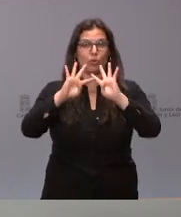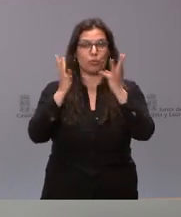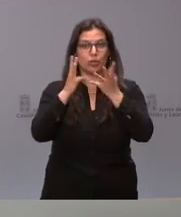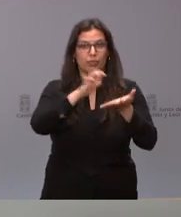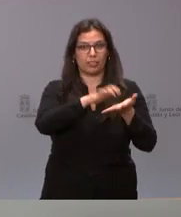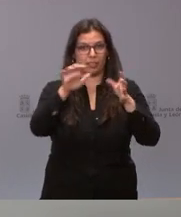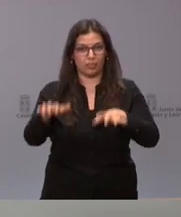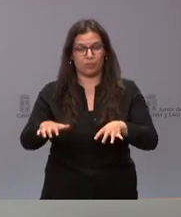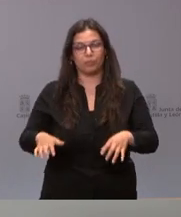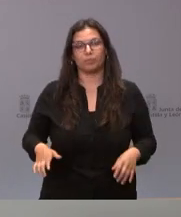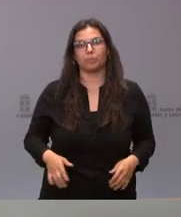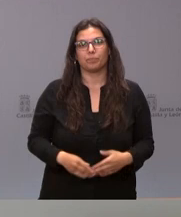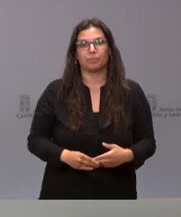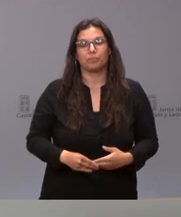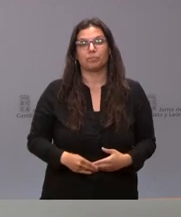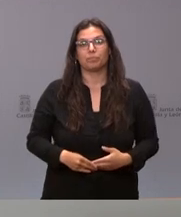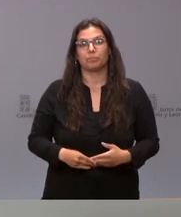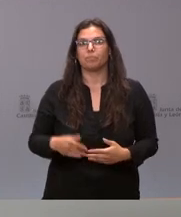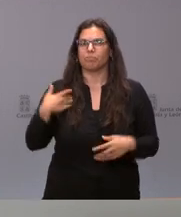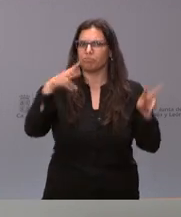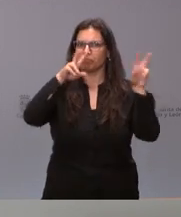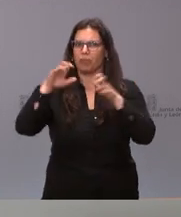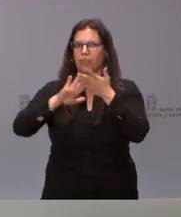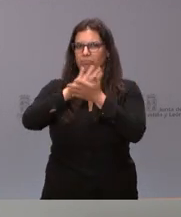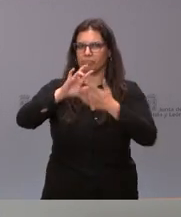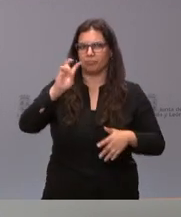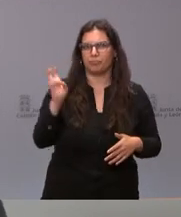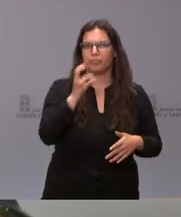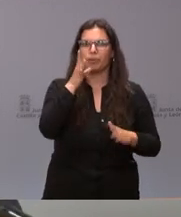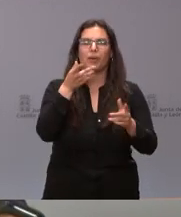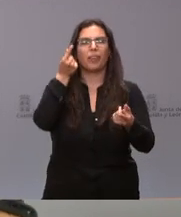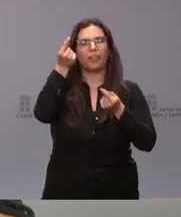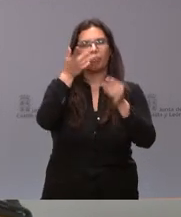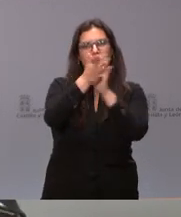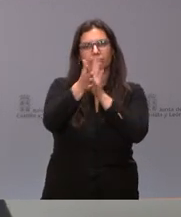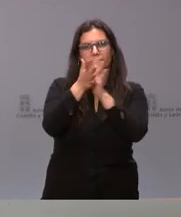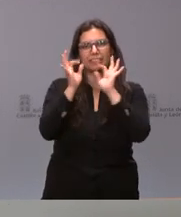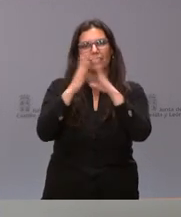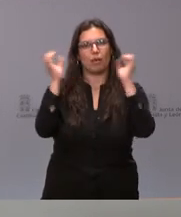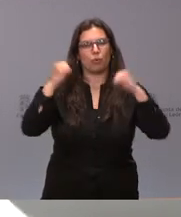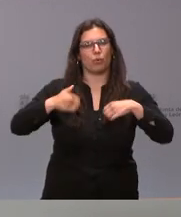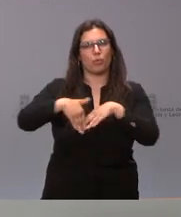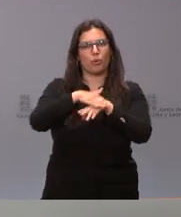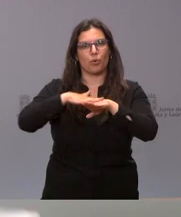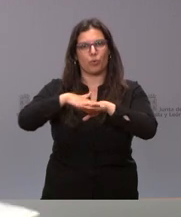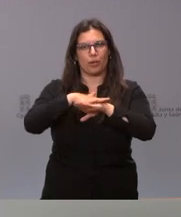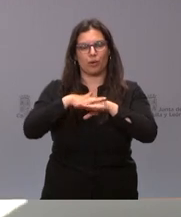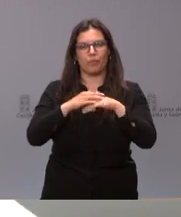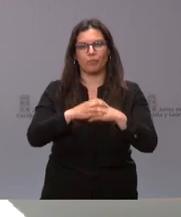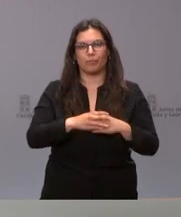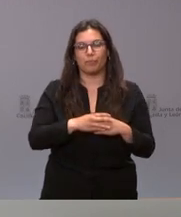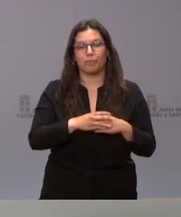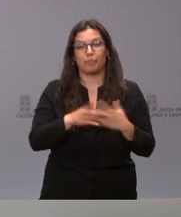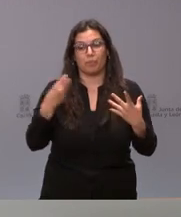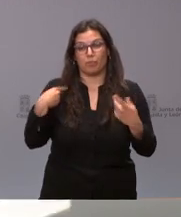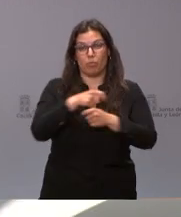León y en el que hemos examinado varios asuntos que paso a detallarles en lo que son los acuerdos del Gobierno y que está en la